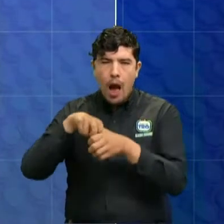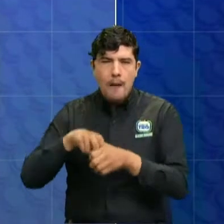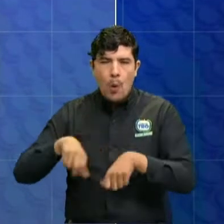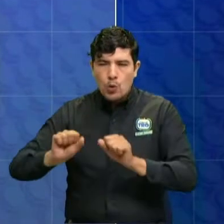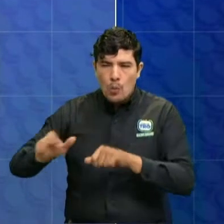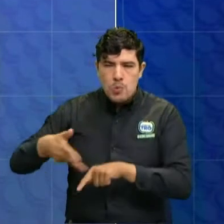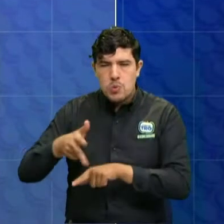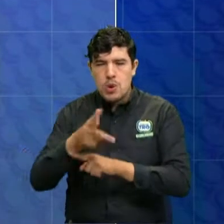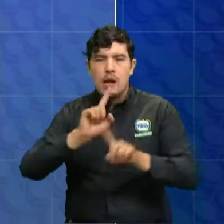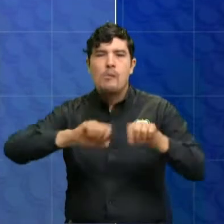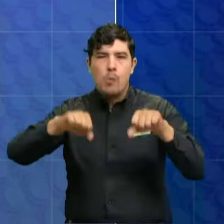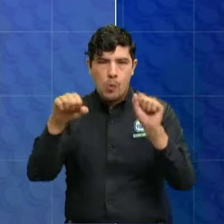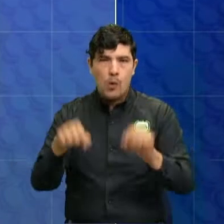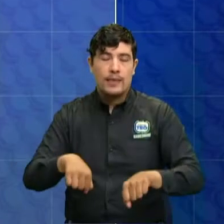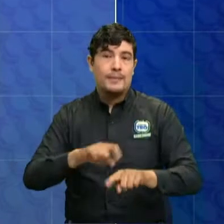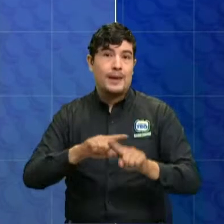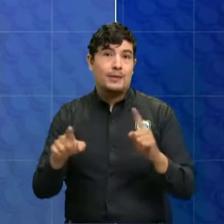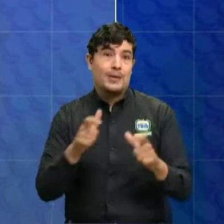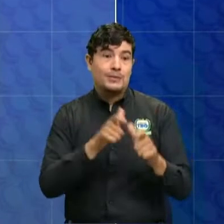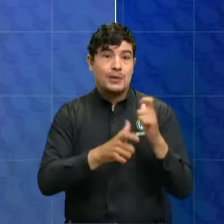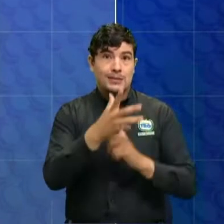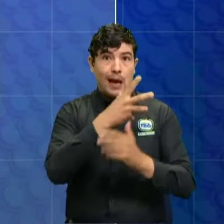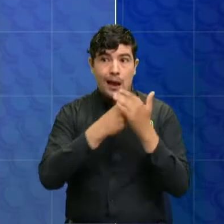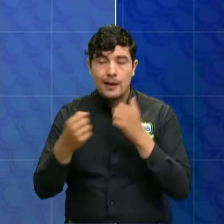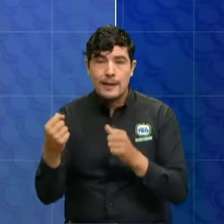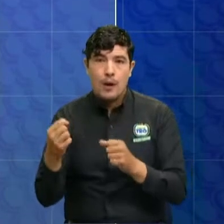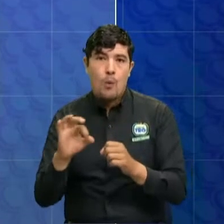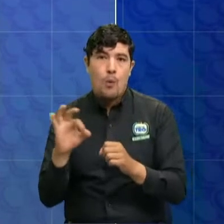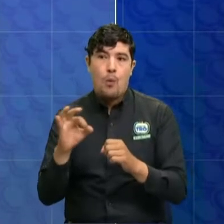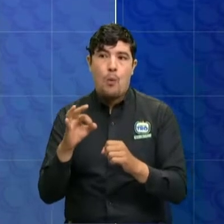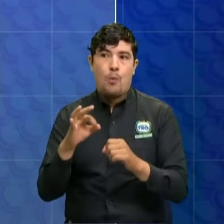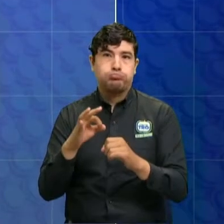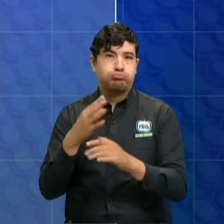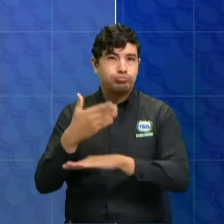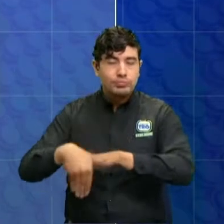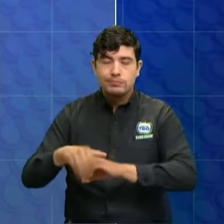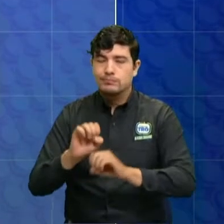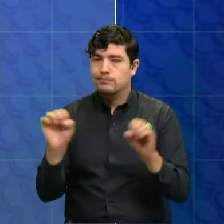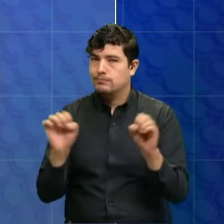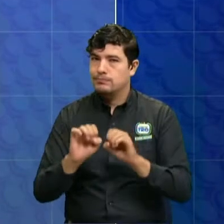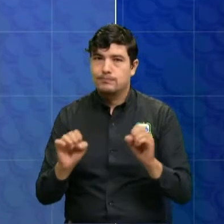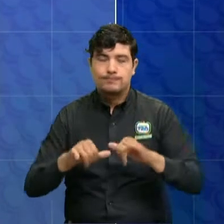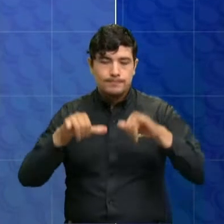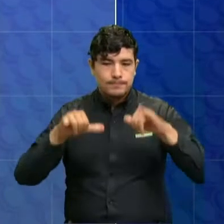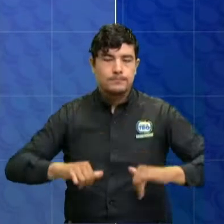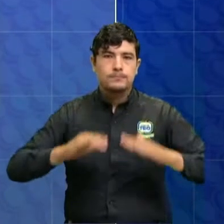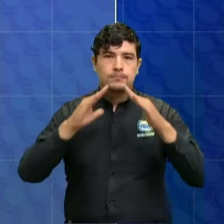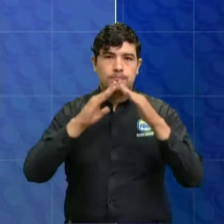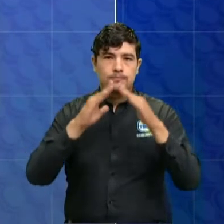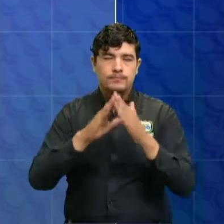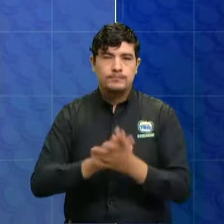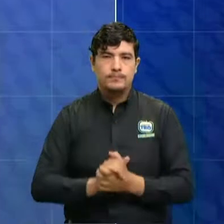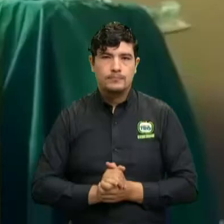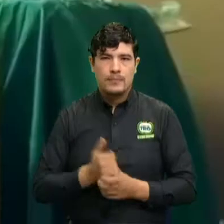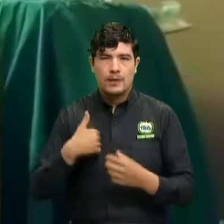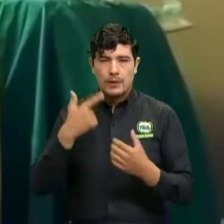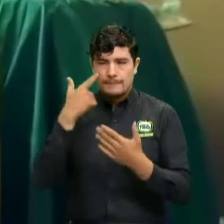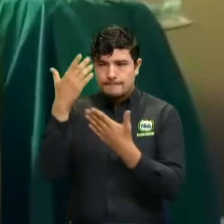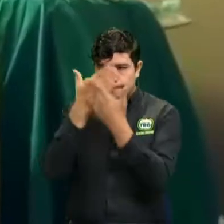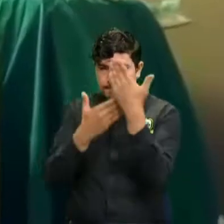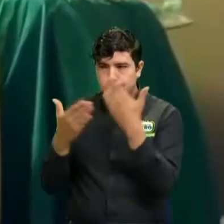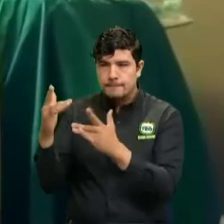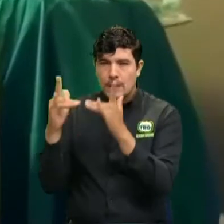las autoridades de salud, los secretarios de salud, que una vez el porcentaje de ocupación de las usos